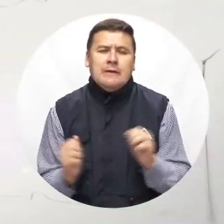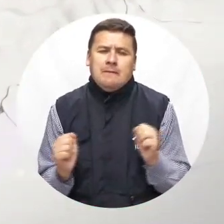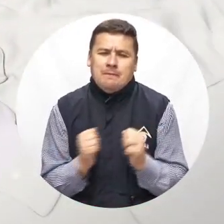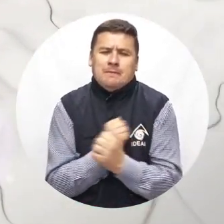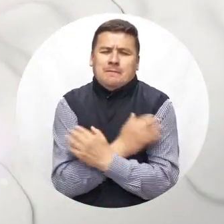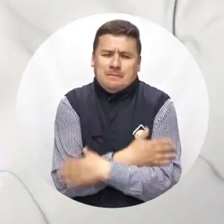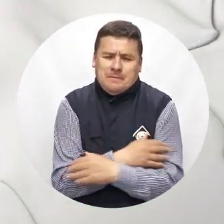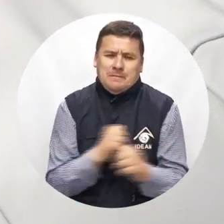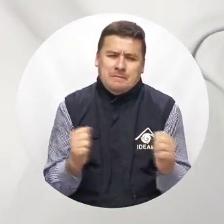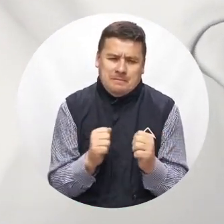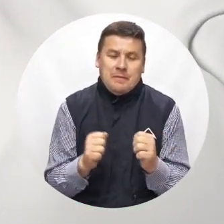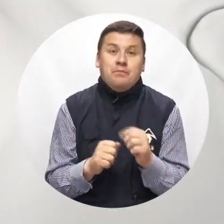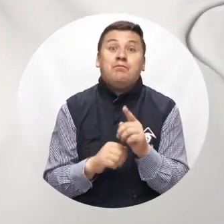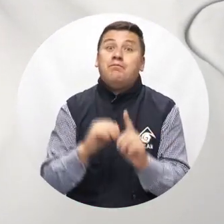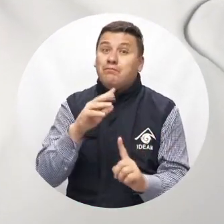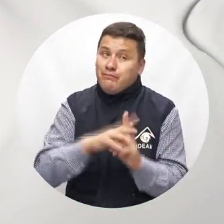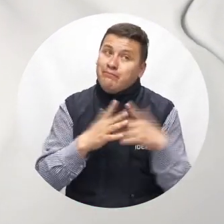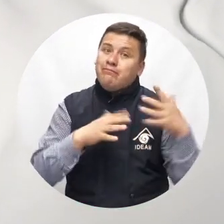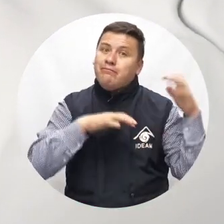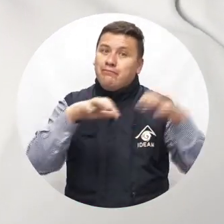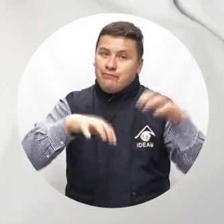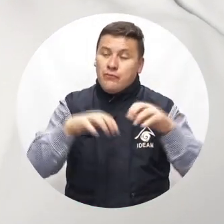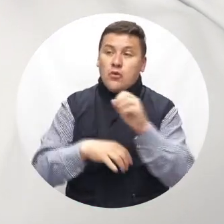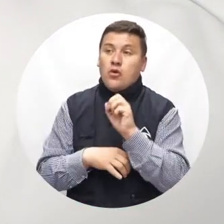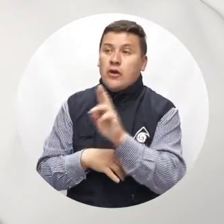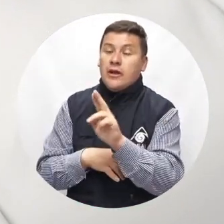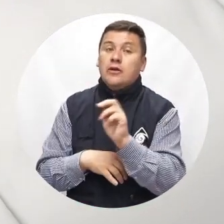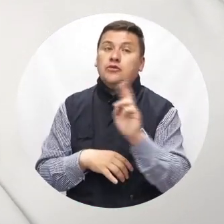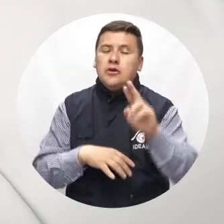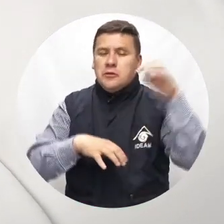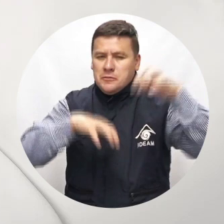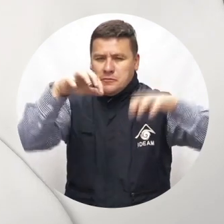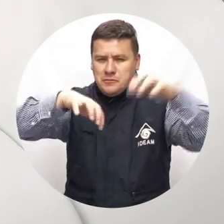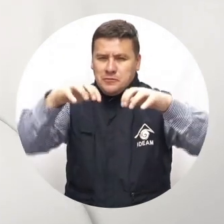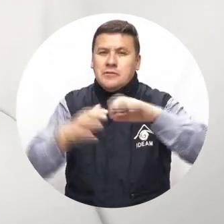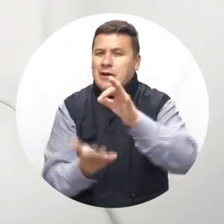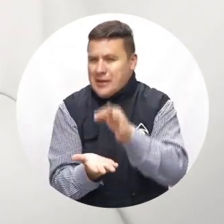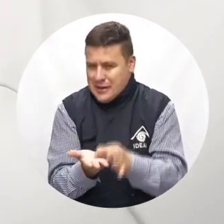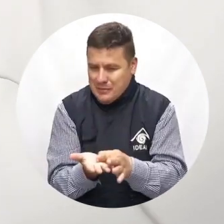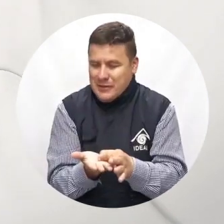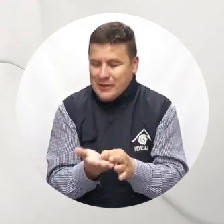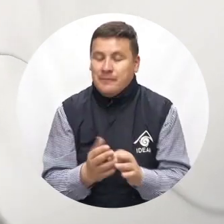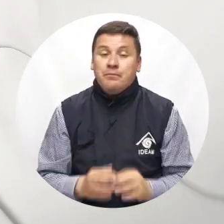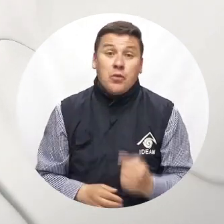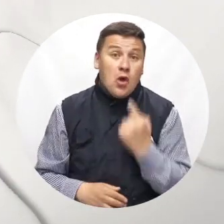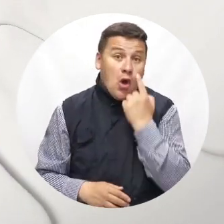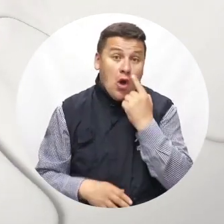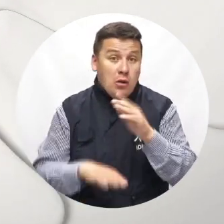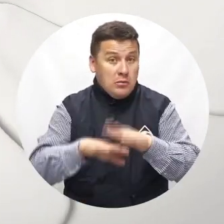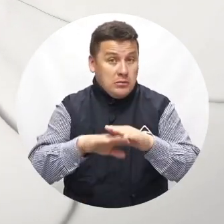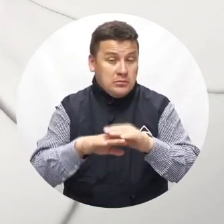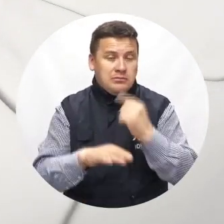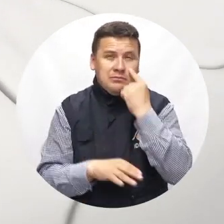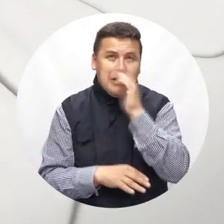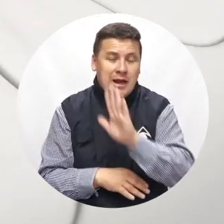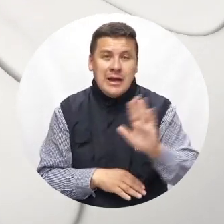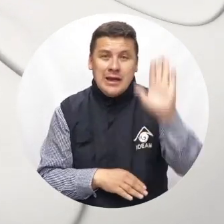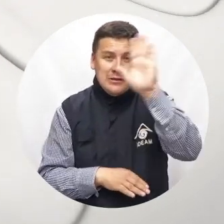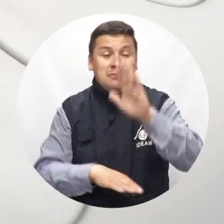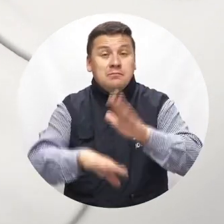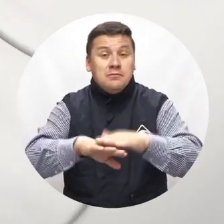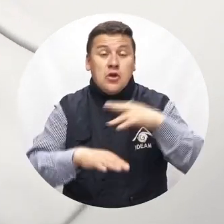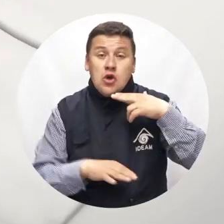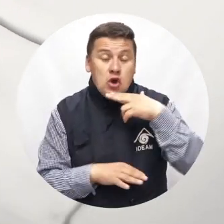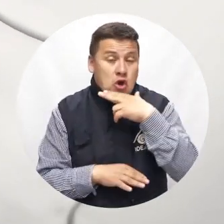Guaviare, Guainía y Caquetá. Bogotá tendrá una tarde con tiempo seco y frío, aunque no sorprenderán precipitaciones en el oriente y sur de la capital colombiana.